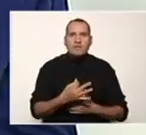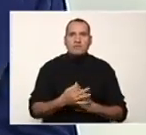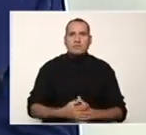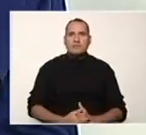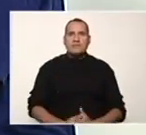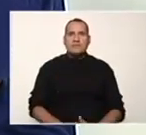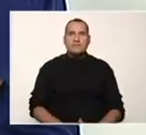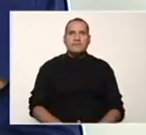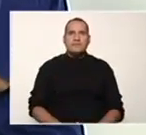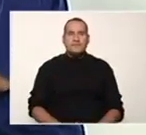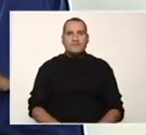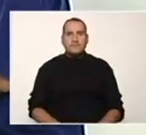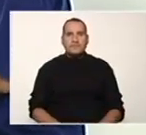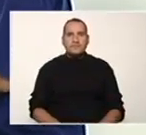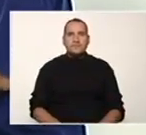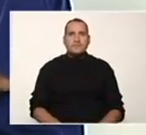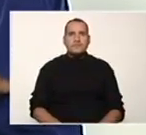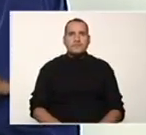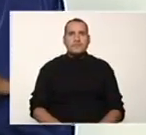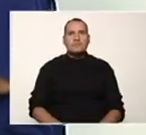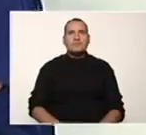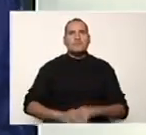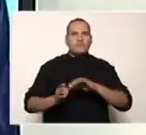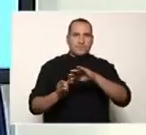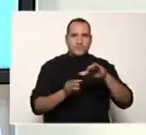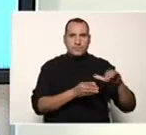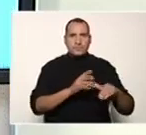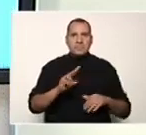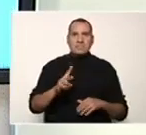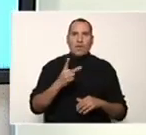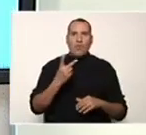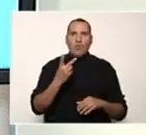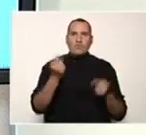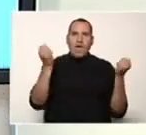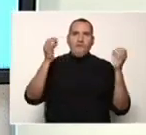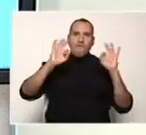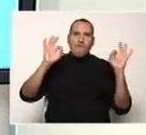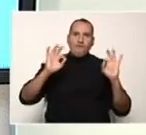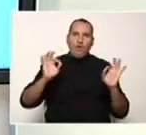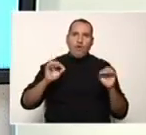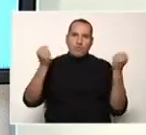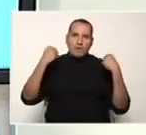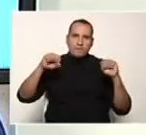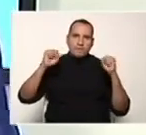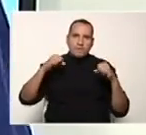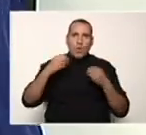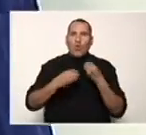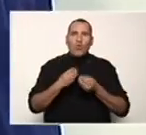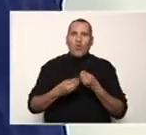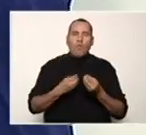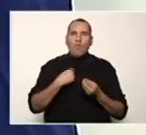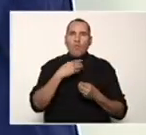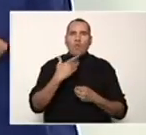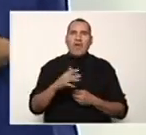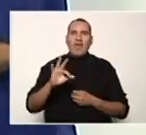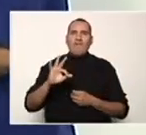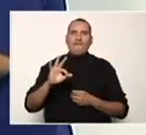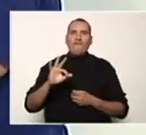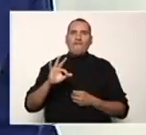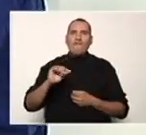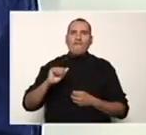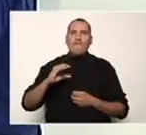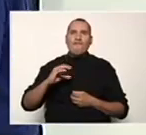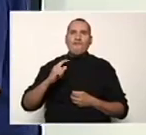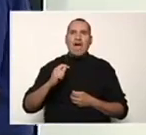Vamos a ver una segunda estrategia para que vean cómo debería factorizarse en